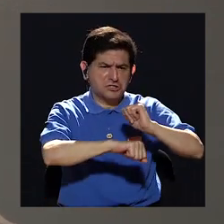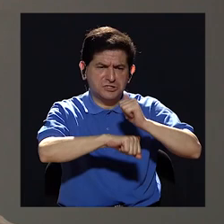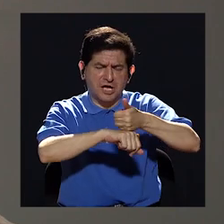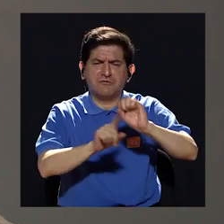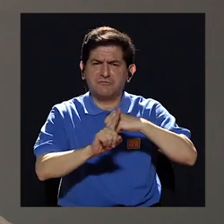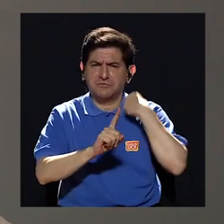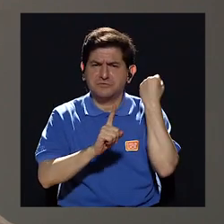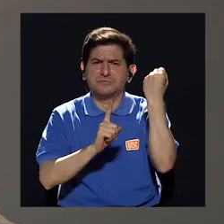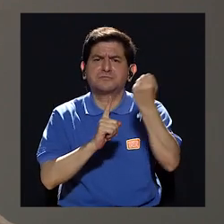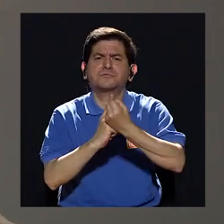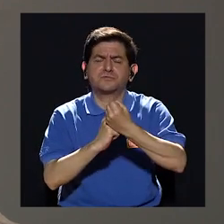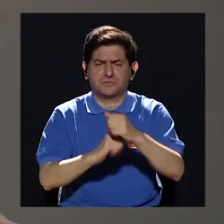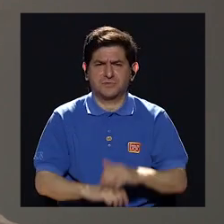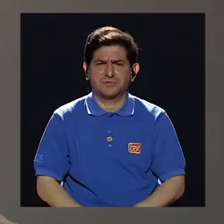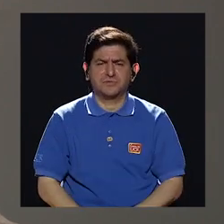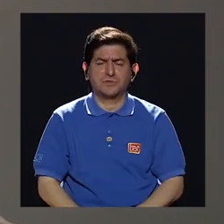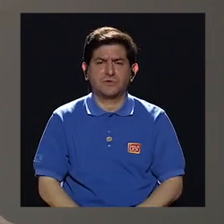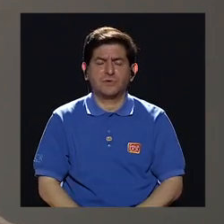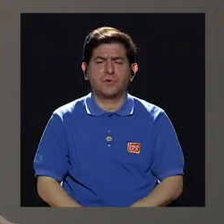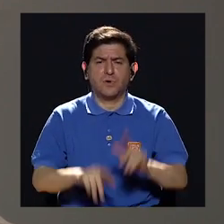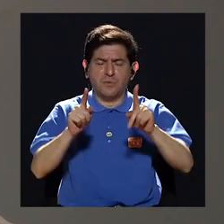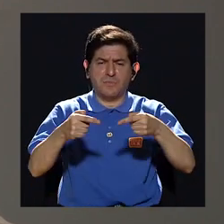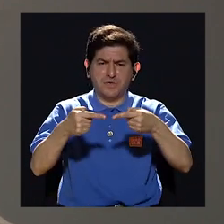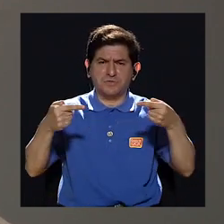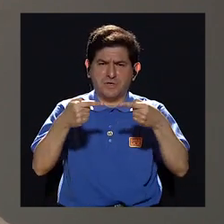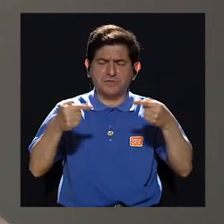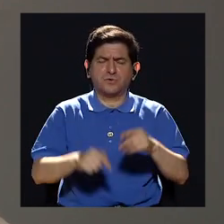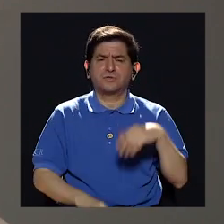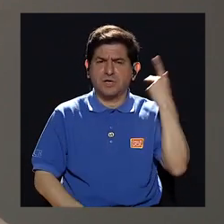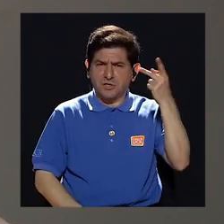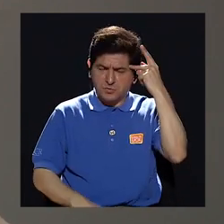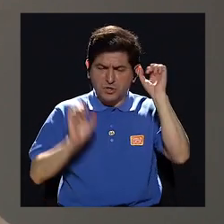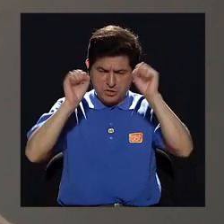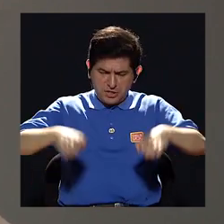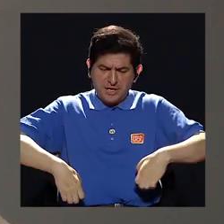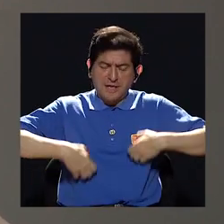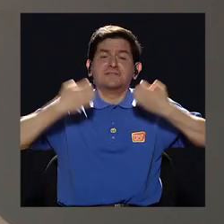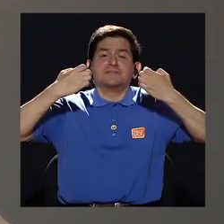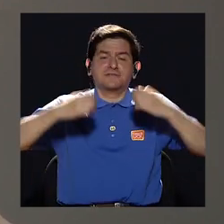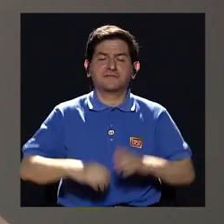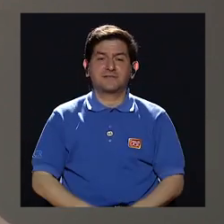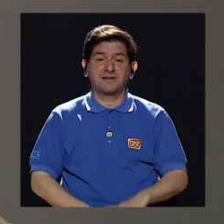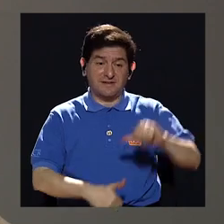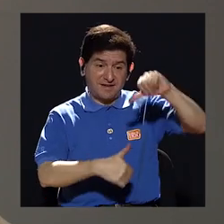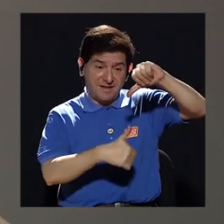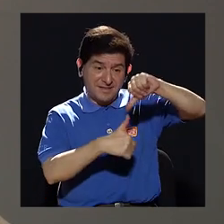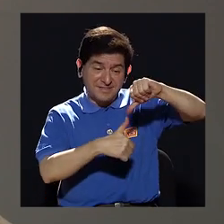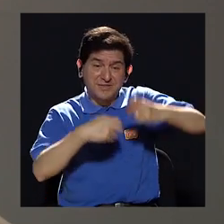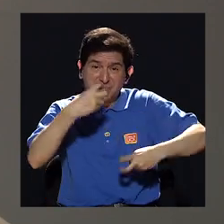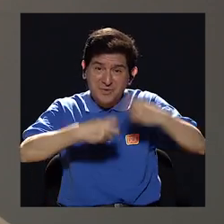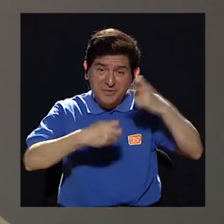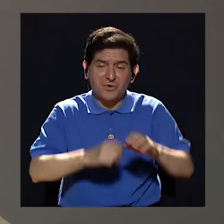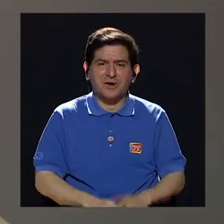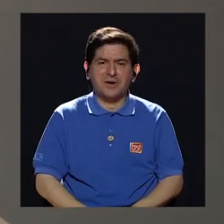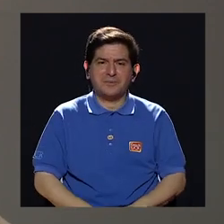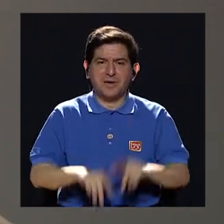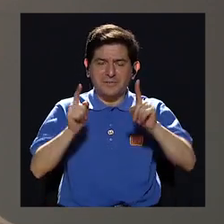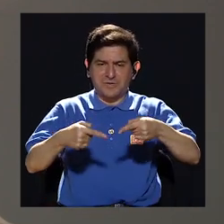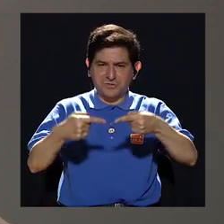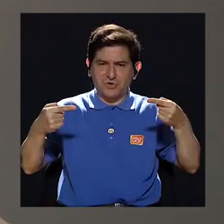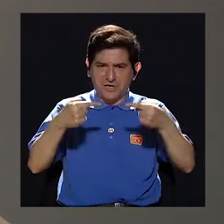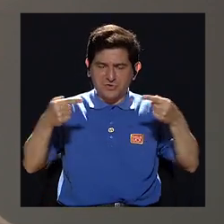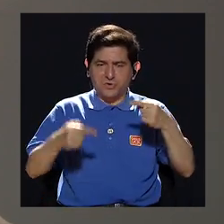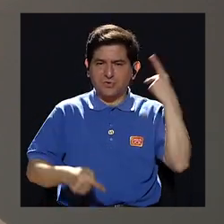condiciones para que la oposición política pudiera existir? Porque en Centroamérica el gran problema es que la oposición